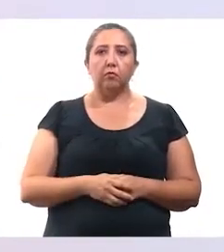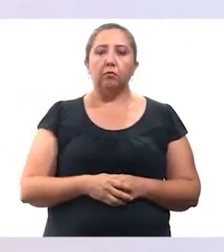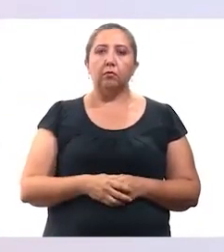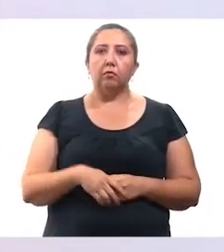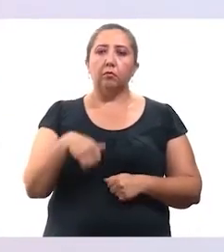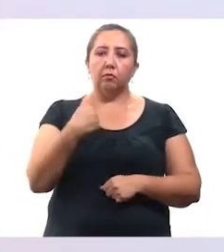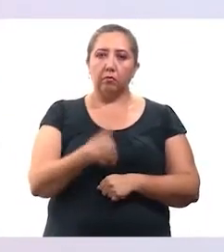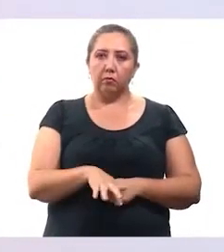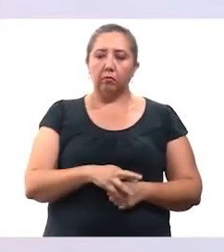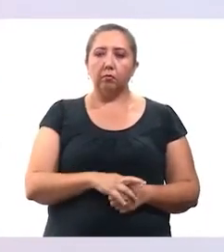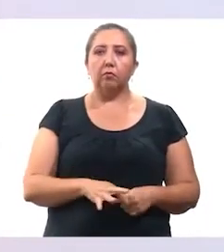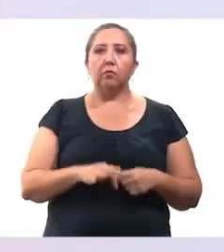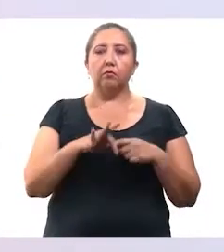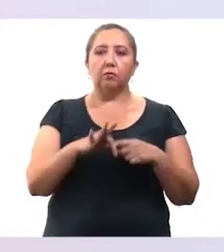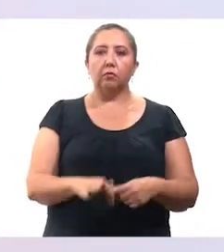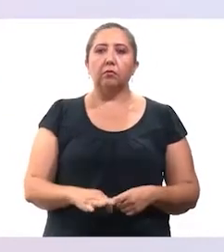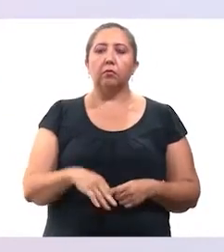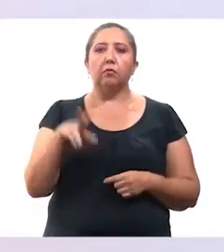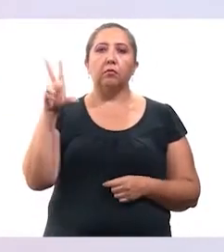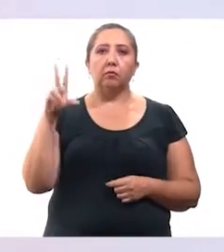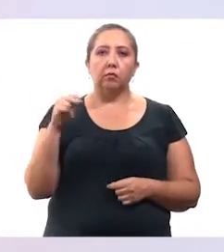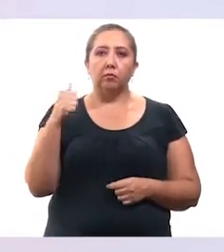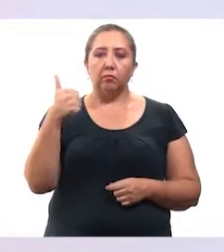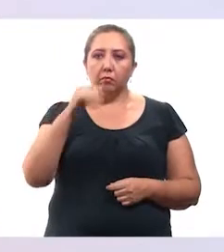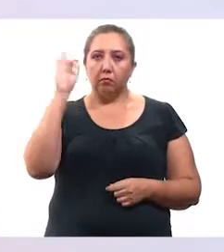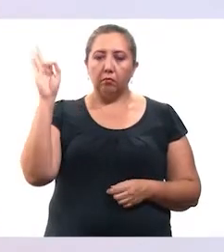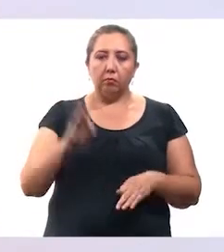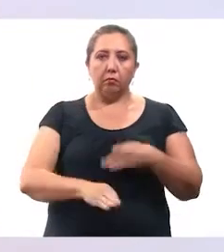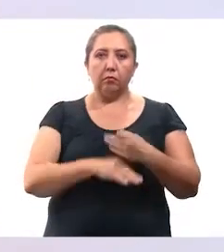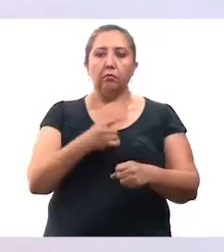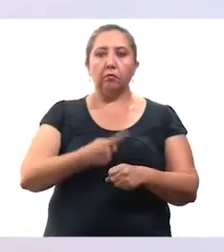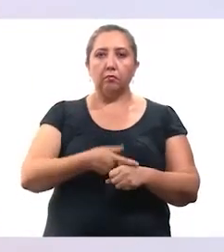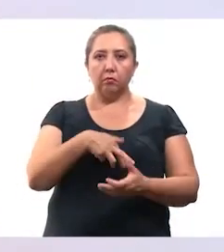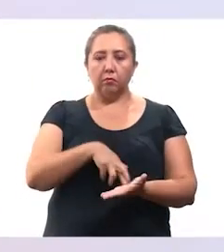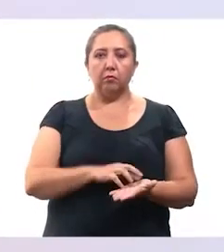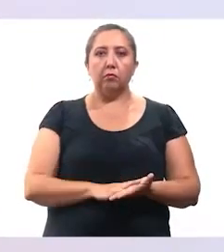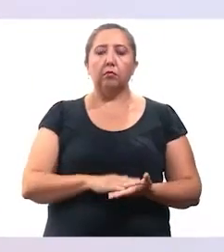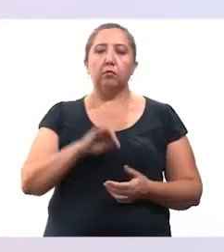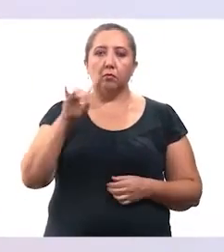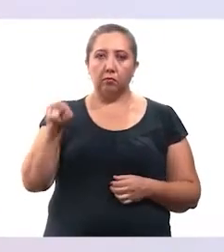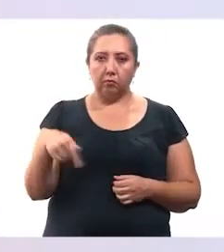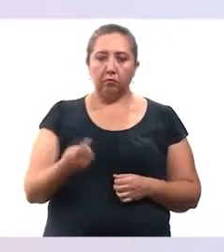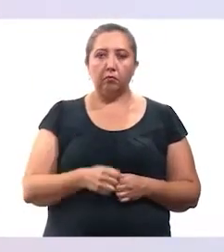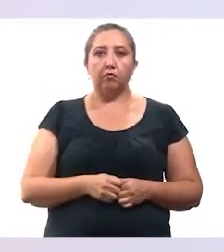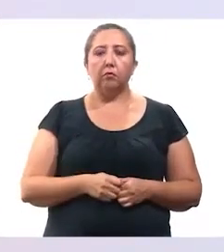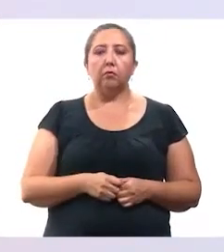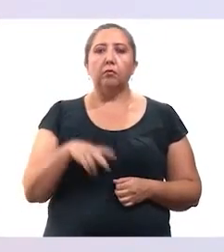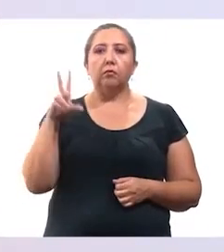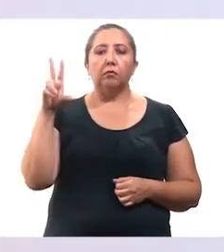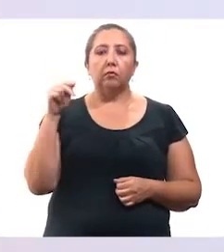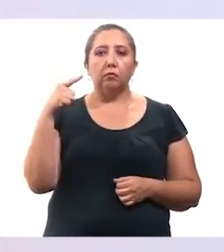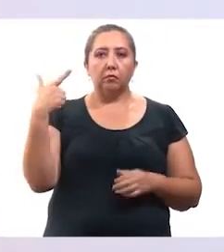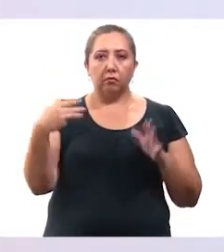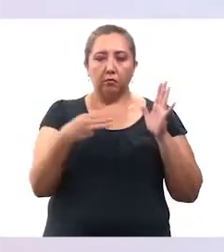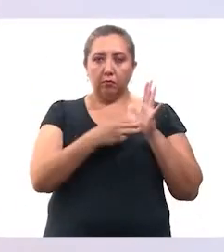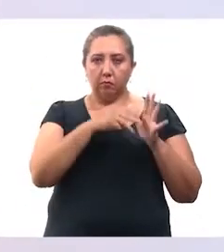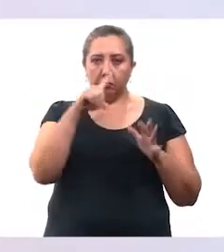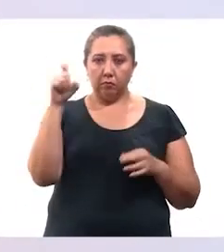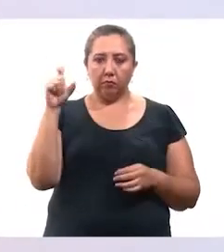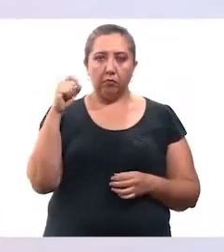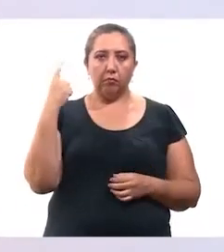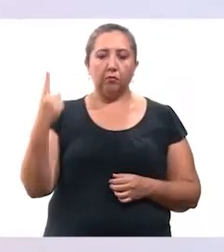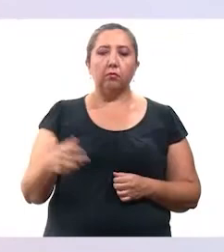mashkanut, 31 uman, 29 conkal, 19 tekash, 18 izamal, 15 akanke, 12 tikul, 9